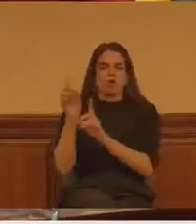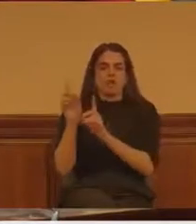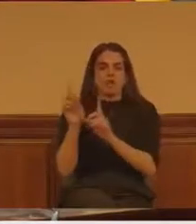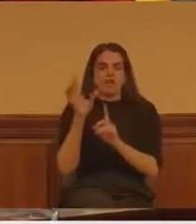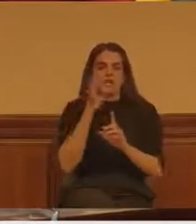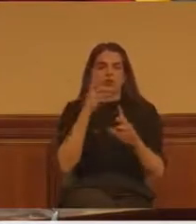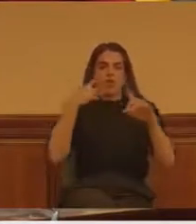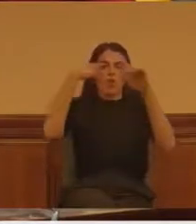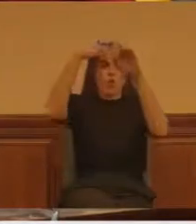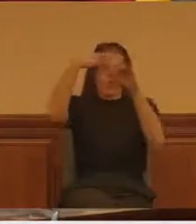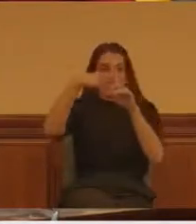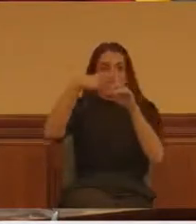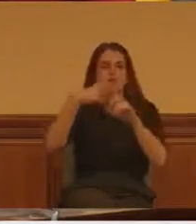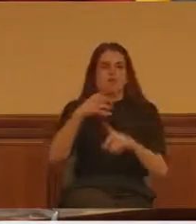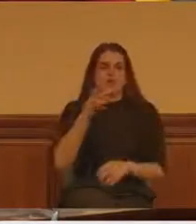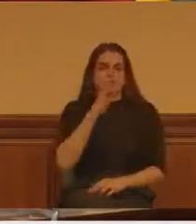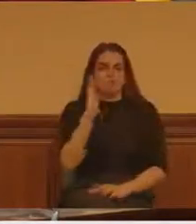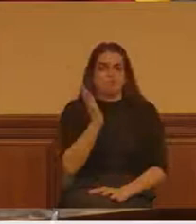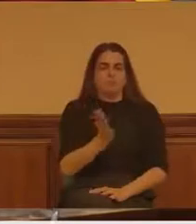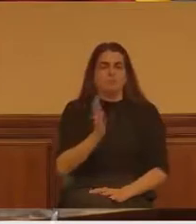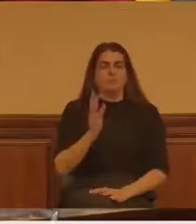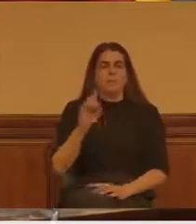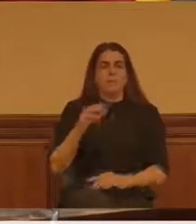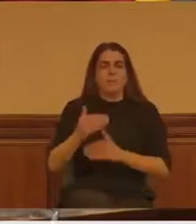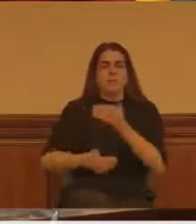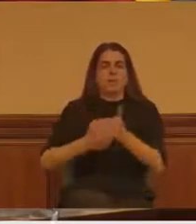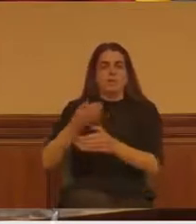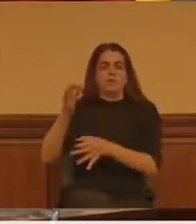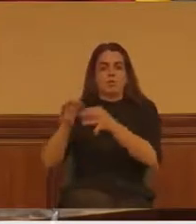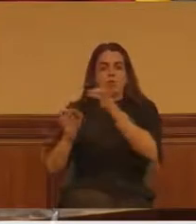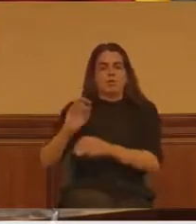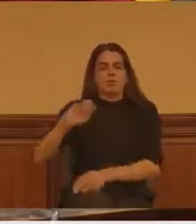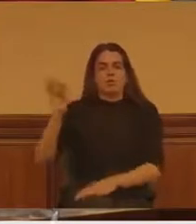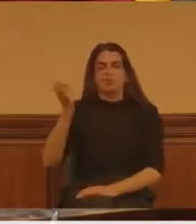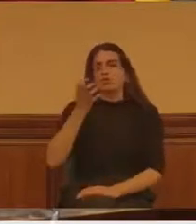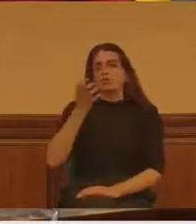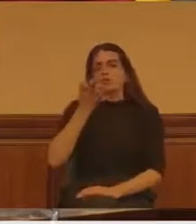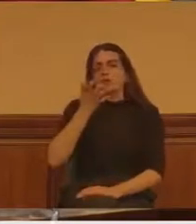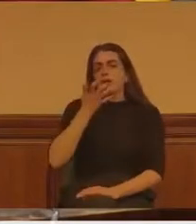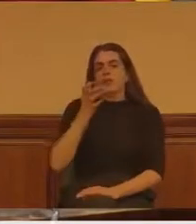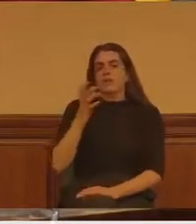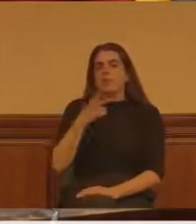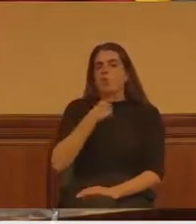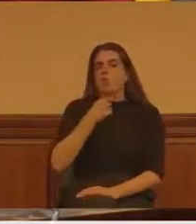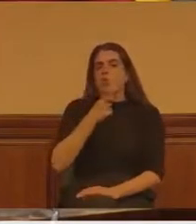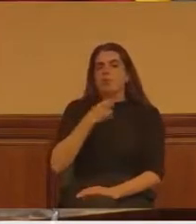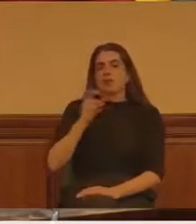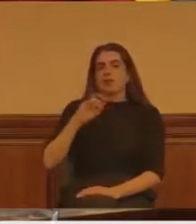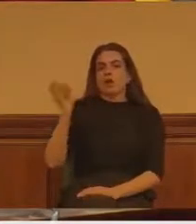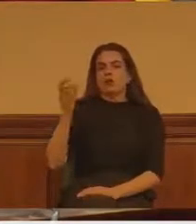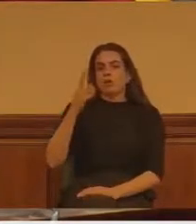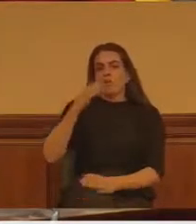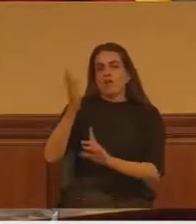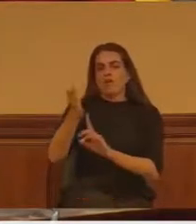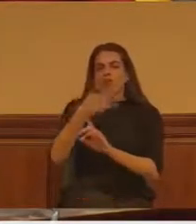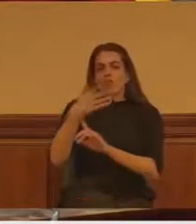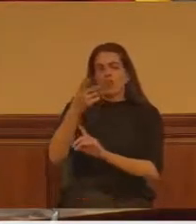Podríamos hablar de procesos judiciales que tuvo otro humorista por sonarse los mocos en una bandera.